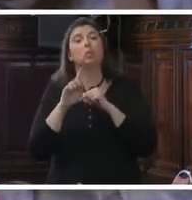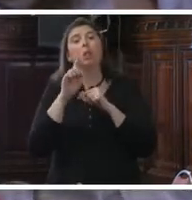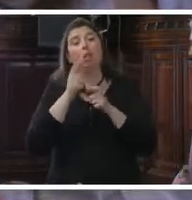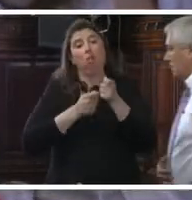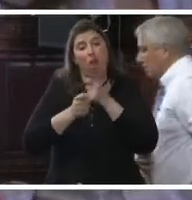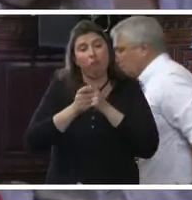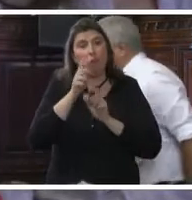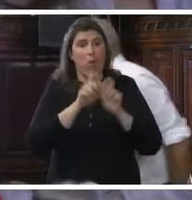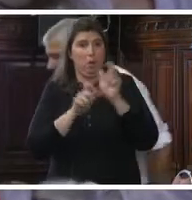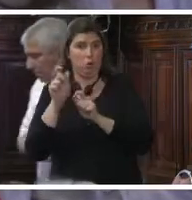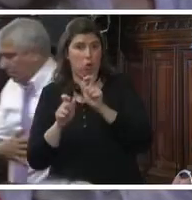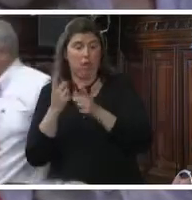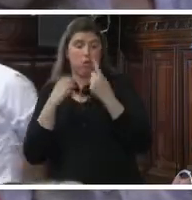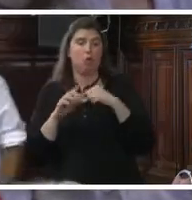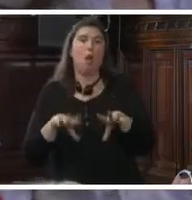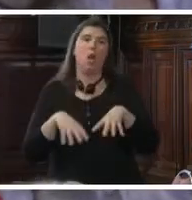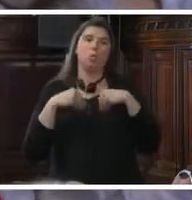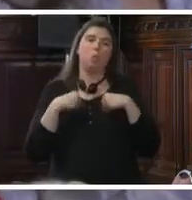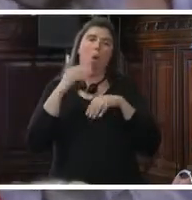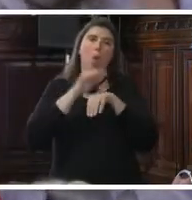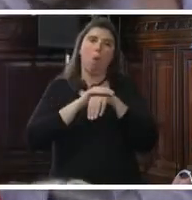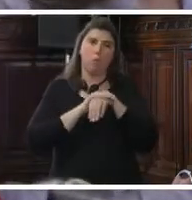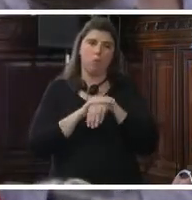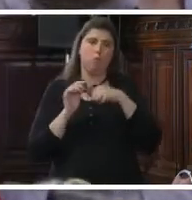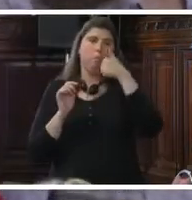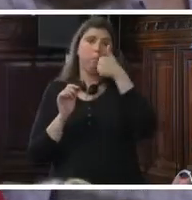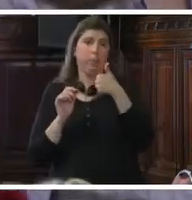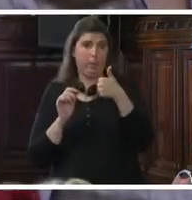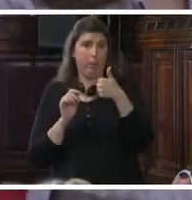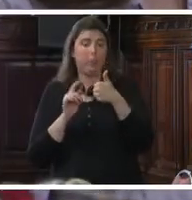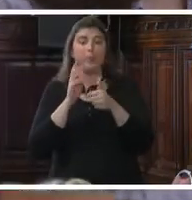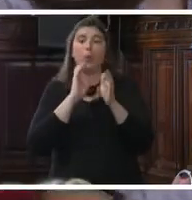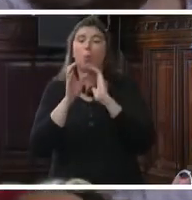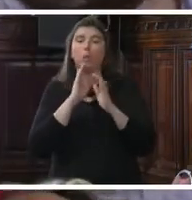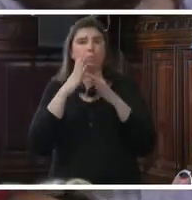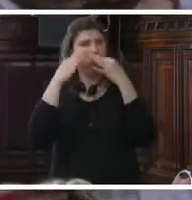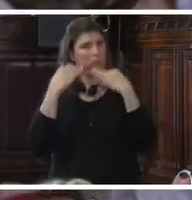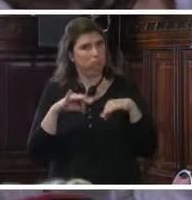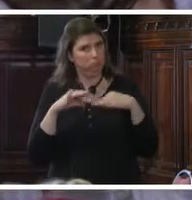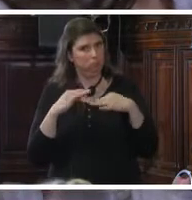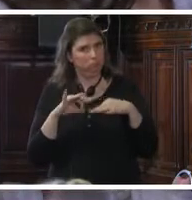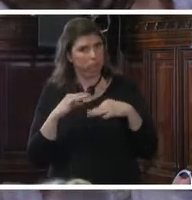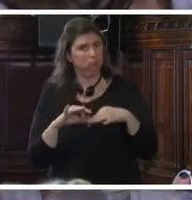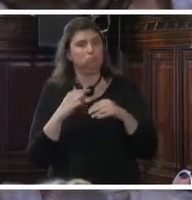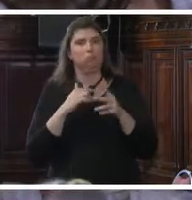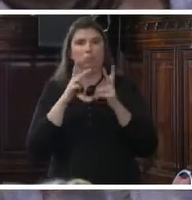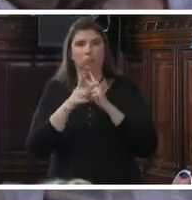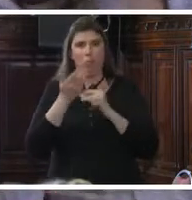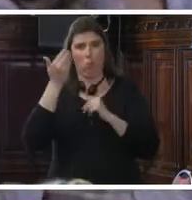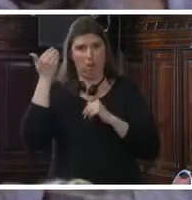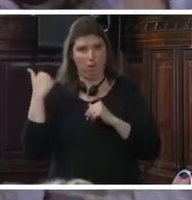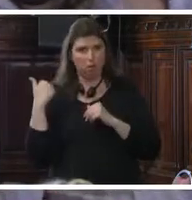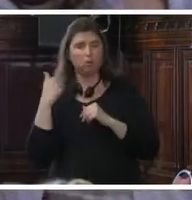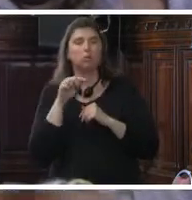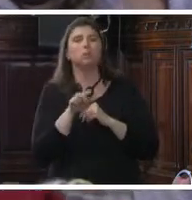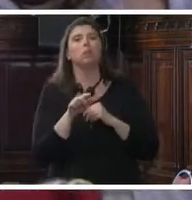asumimos los siguientes compromisos. Primero, mantener una comunicación efectiva con las relatorías mencionadas y